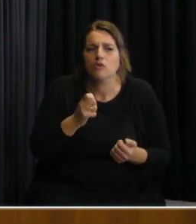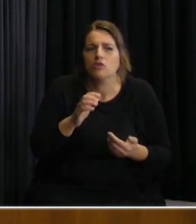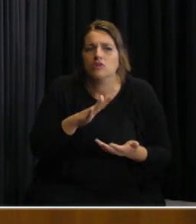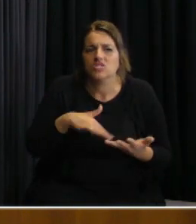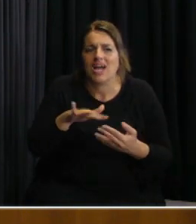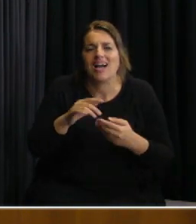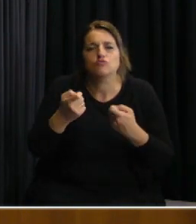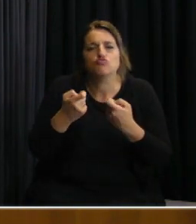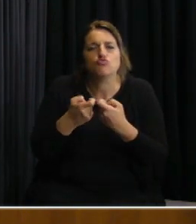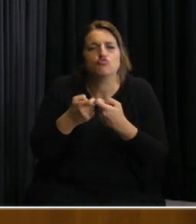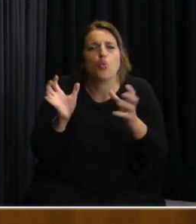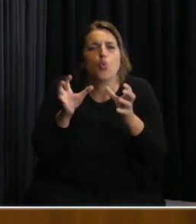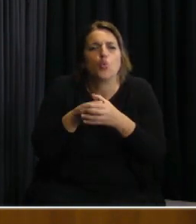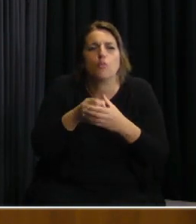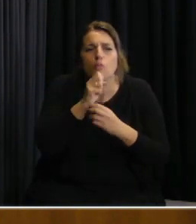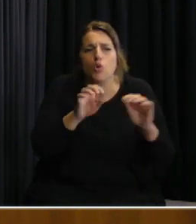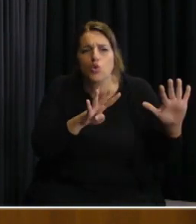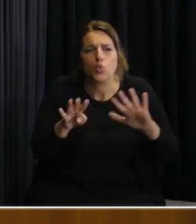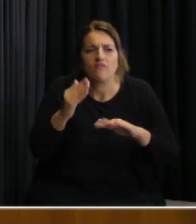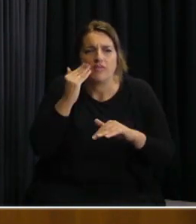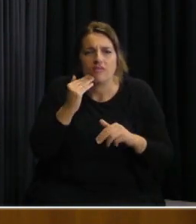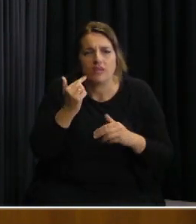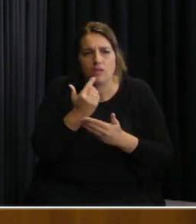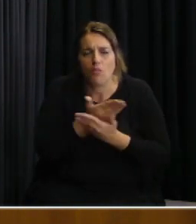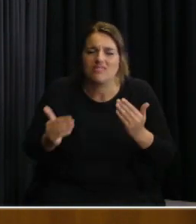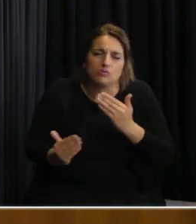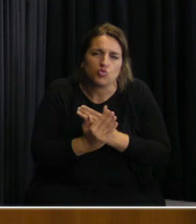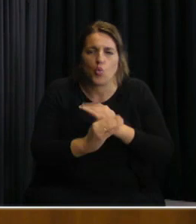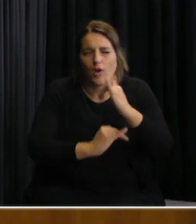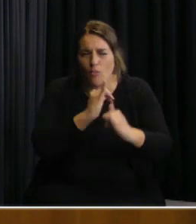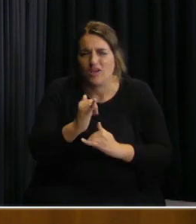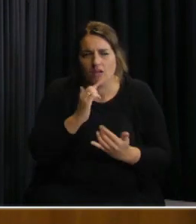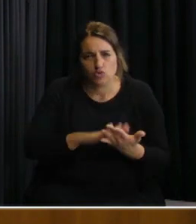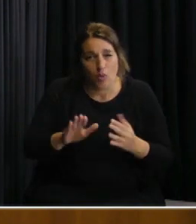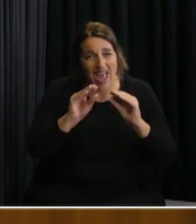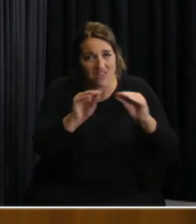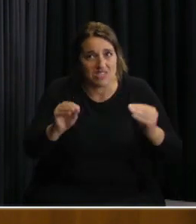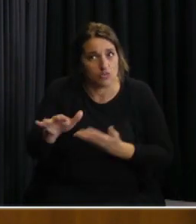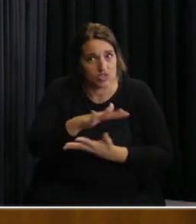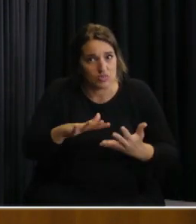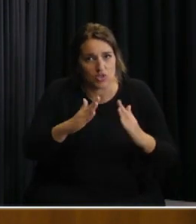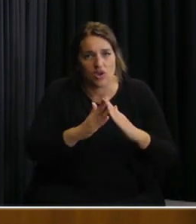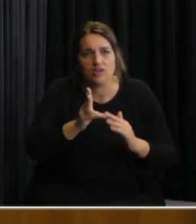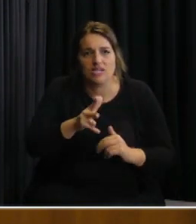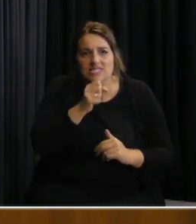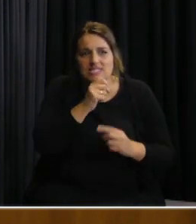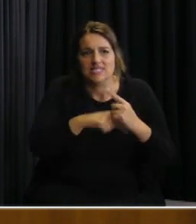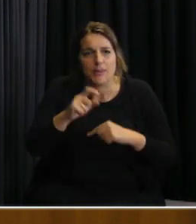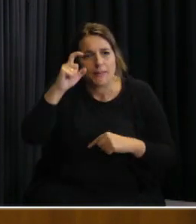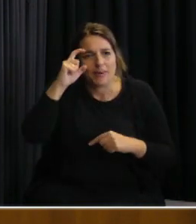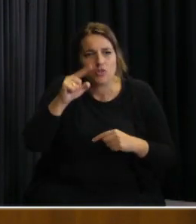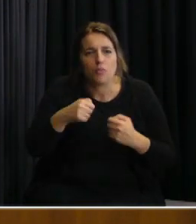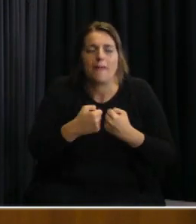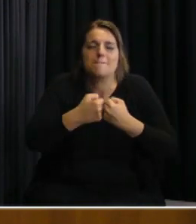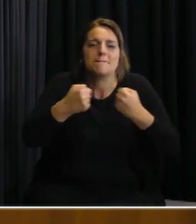de gerontología el 9 de abril creo había lanzado un comunicado bueno alertando sobre la situación y si el ministro Bartol puede explicar un poquito mejor